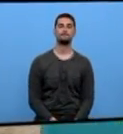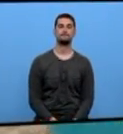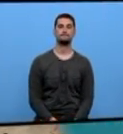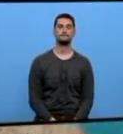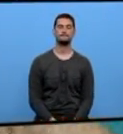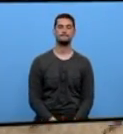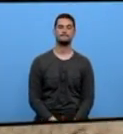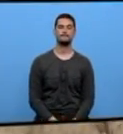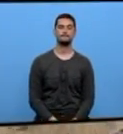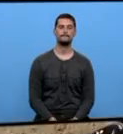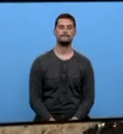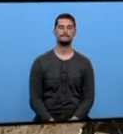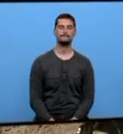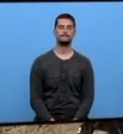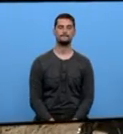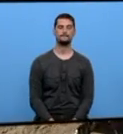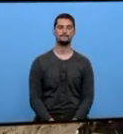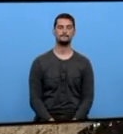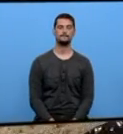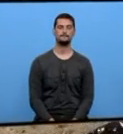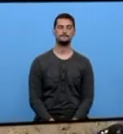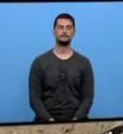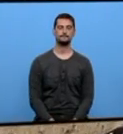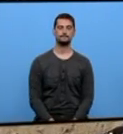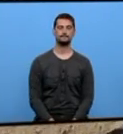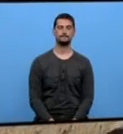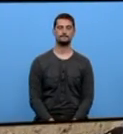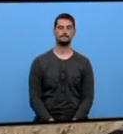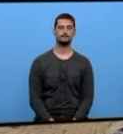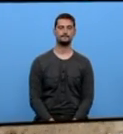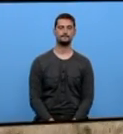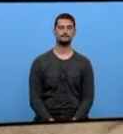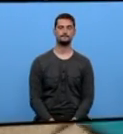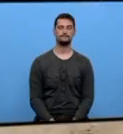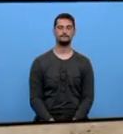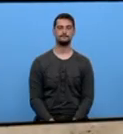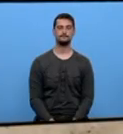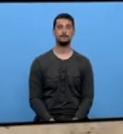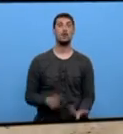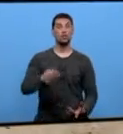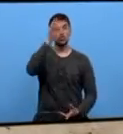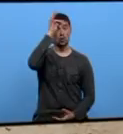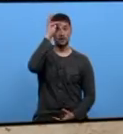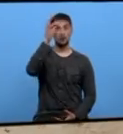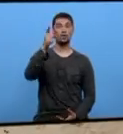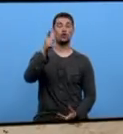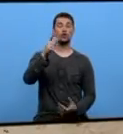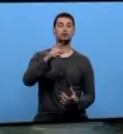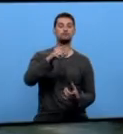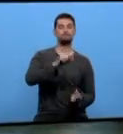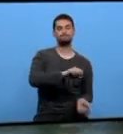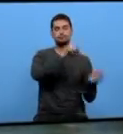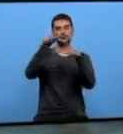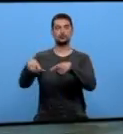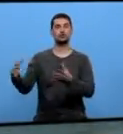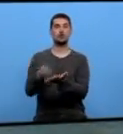unha ola, vale? Nos ponemos así e nos agarramos fuerte, vale? Entón, por detrás... O domingo, o surf camp trasladou-se a Praia de